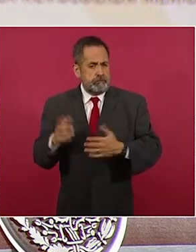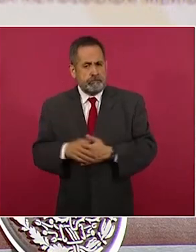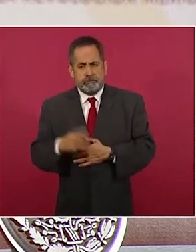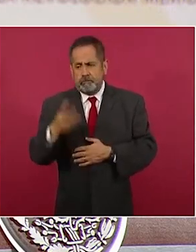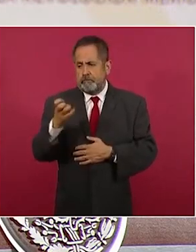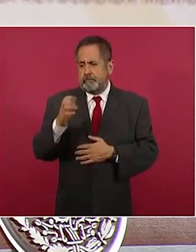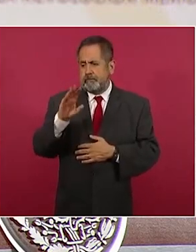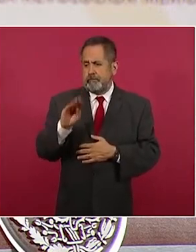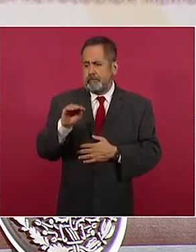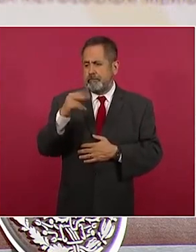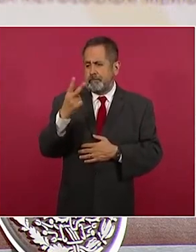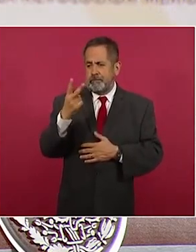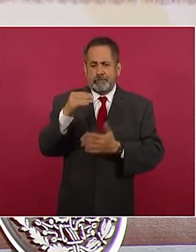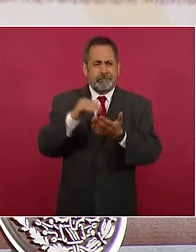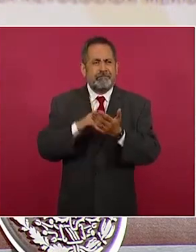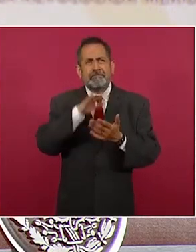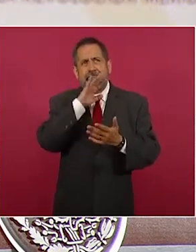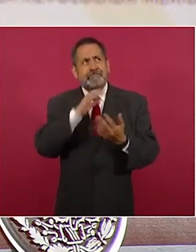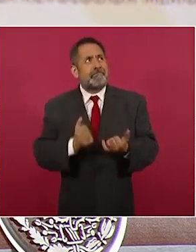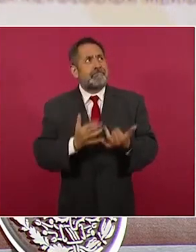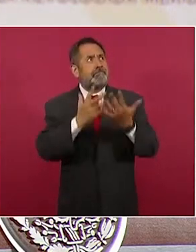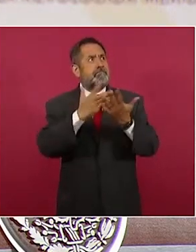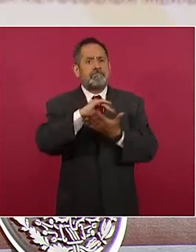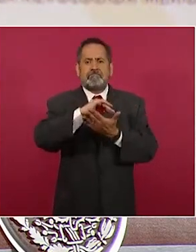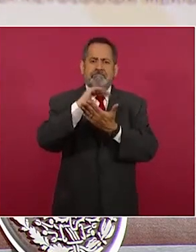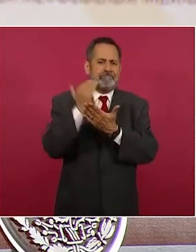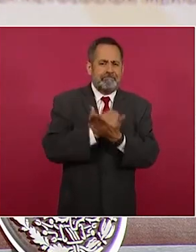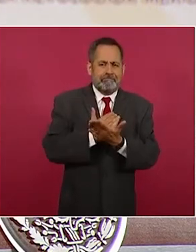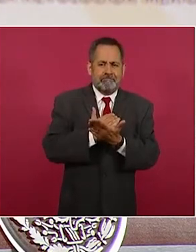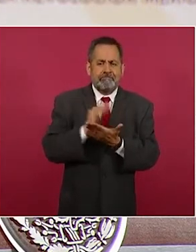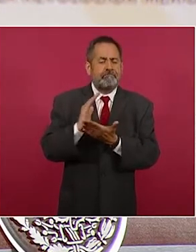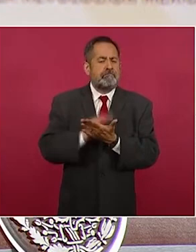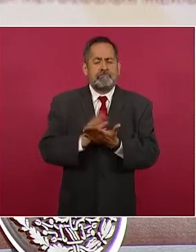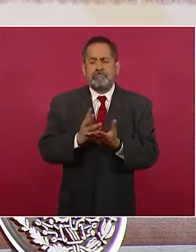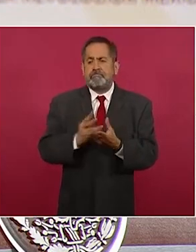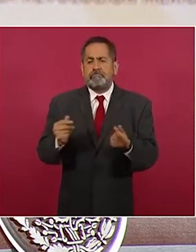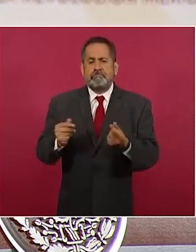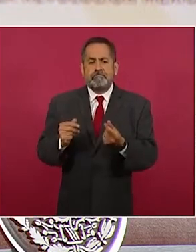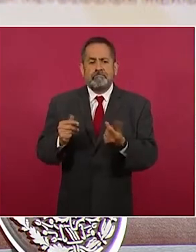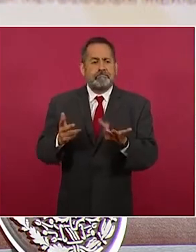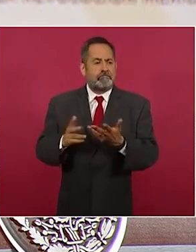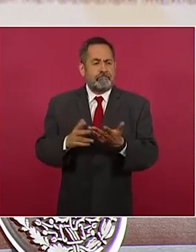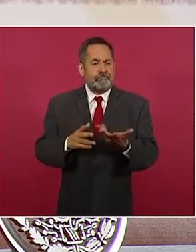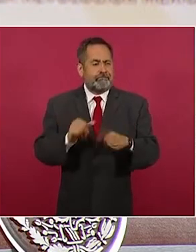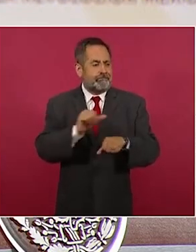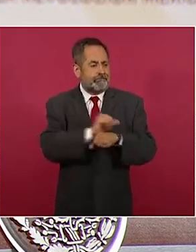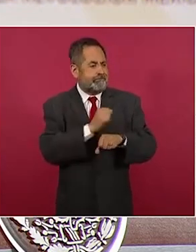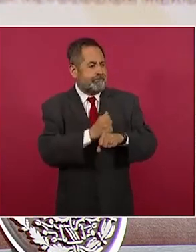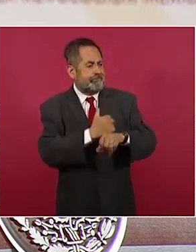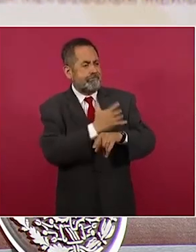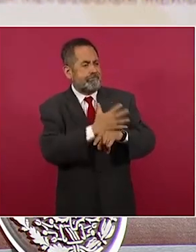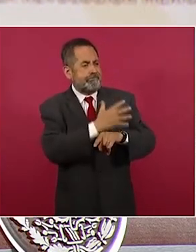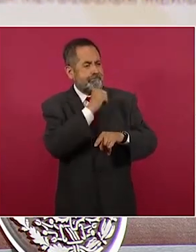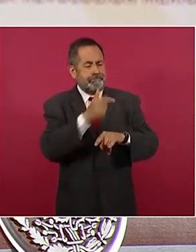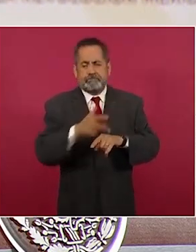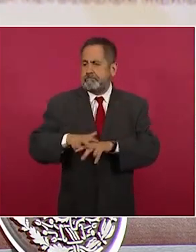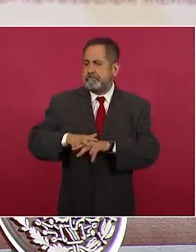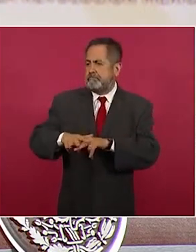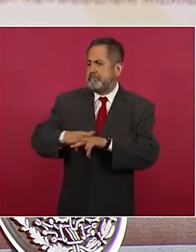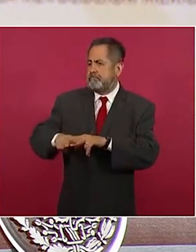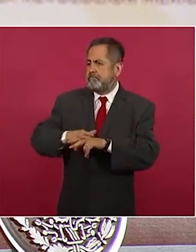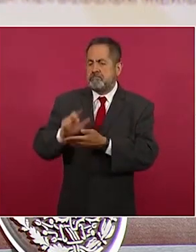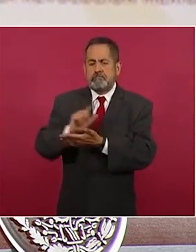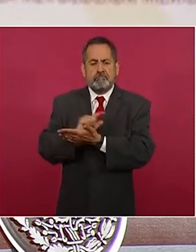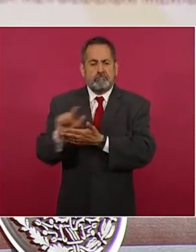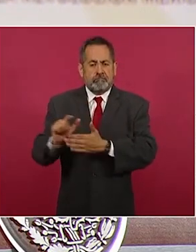mil toneladas de dióxido de carbono para el uso del tren en lugar de los automotores. Aprovecho para